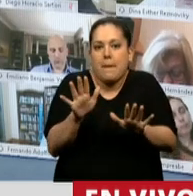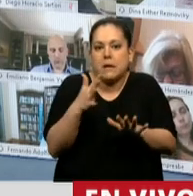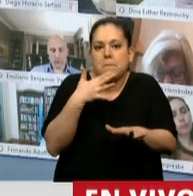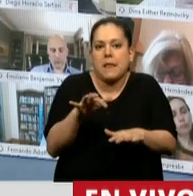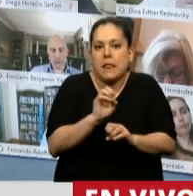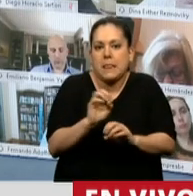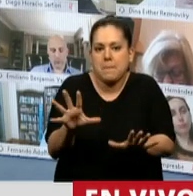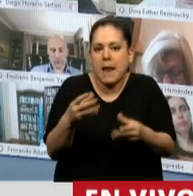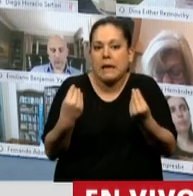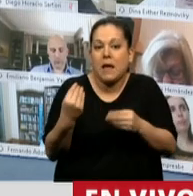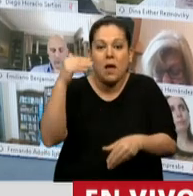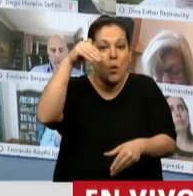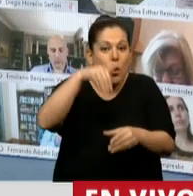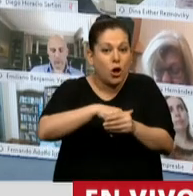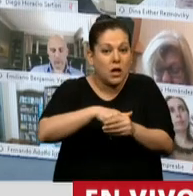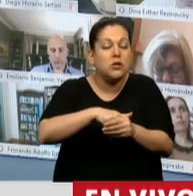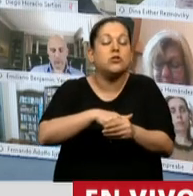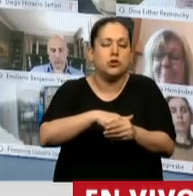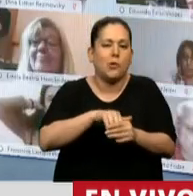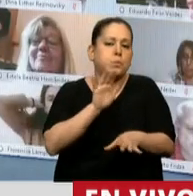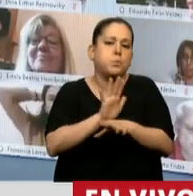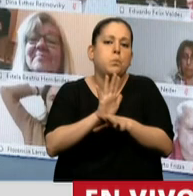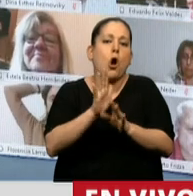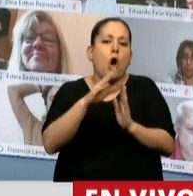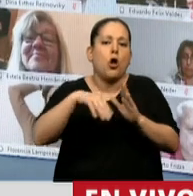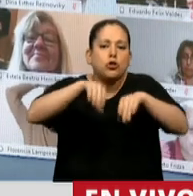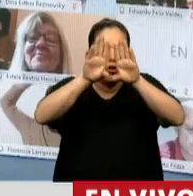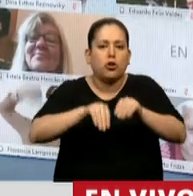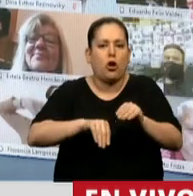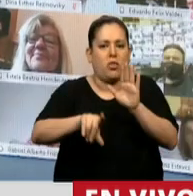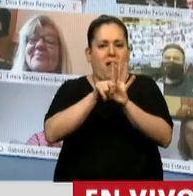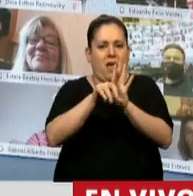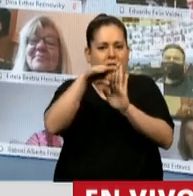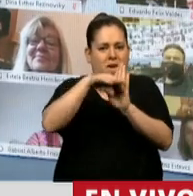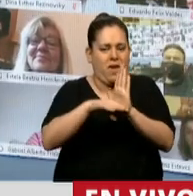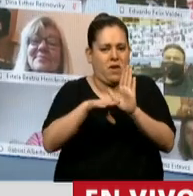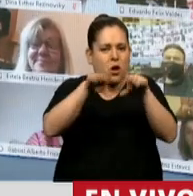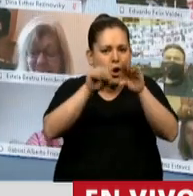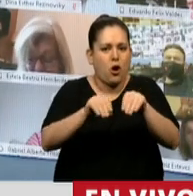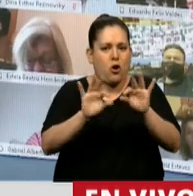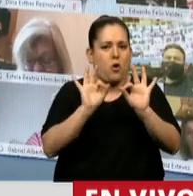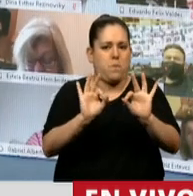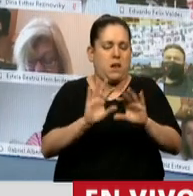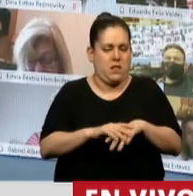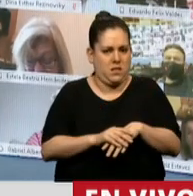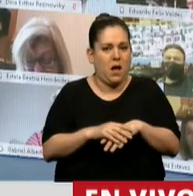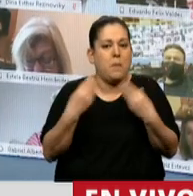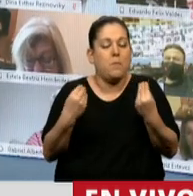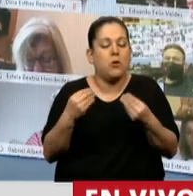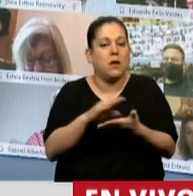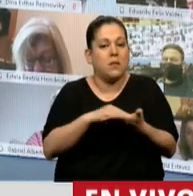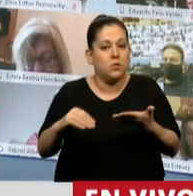que la votación en principio era solamente en general. Porque lo que ha dicho el diputado